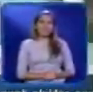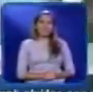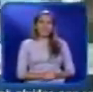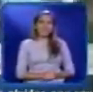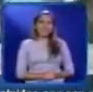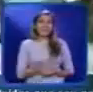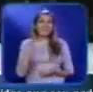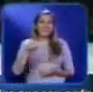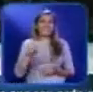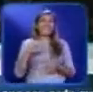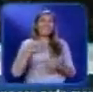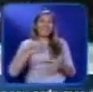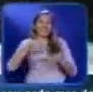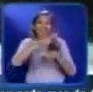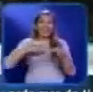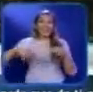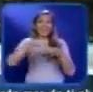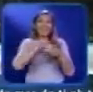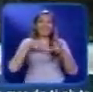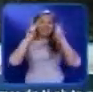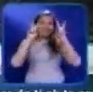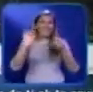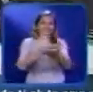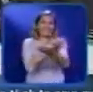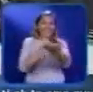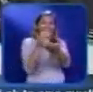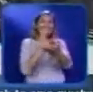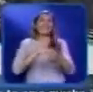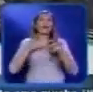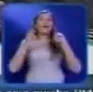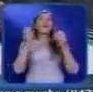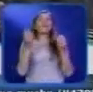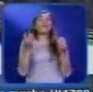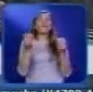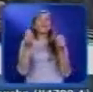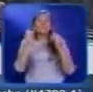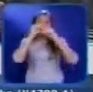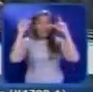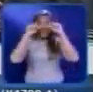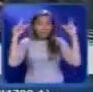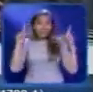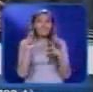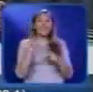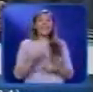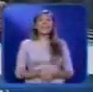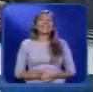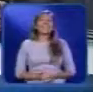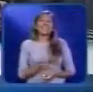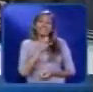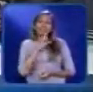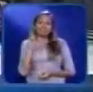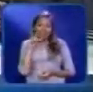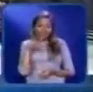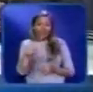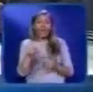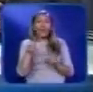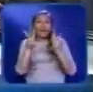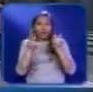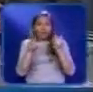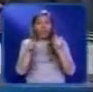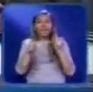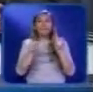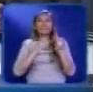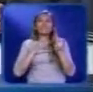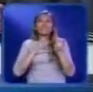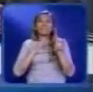Este álbum de la nueva calle también viene con muchas sorpresas Viene un nuevo tema por ahí que es un paso que se llama Satu Sa que estamos invitando a la gente